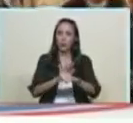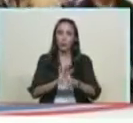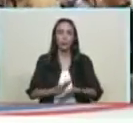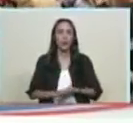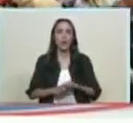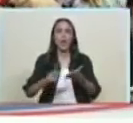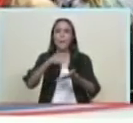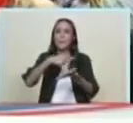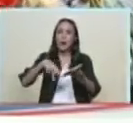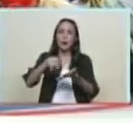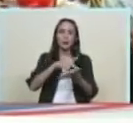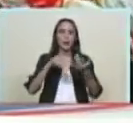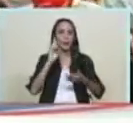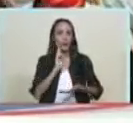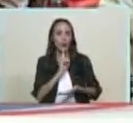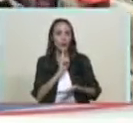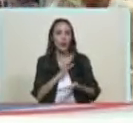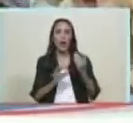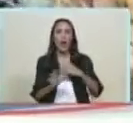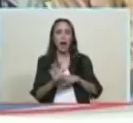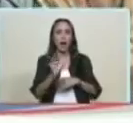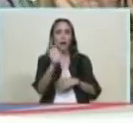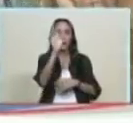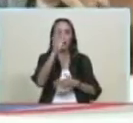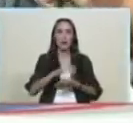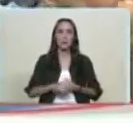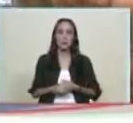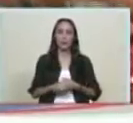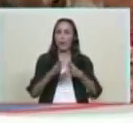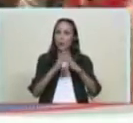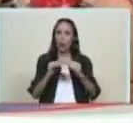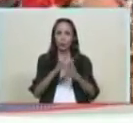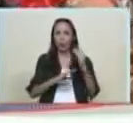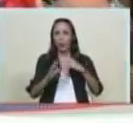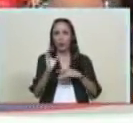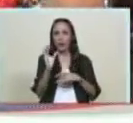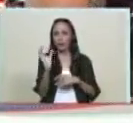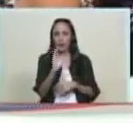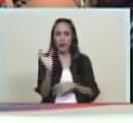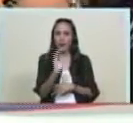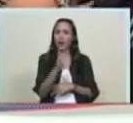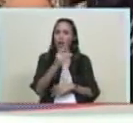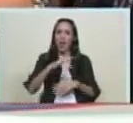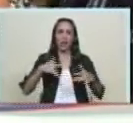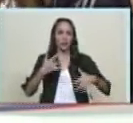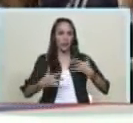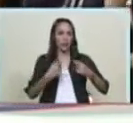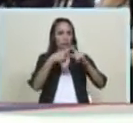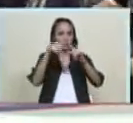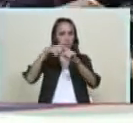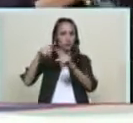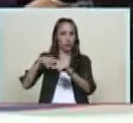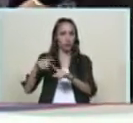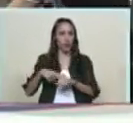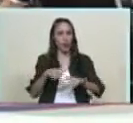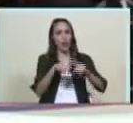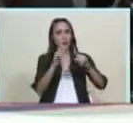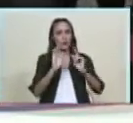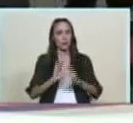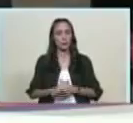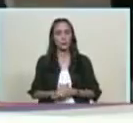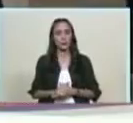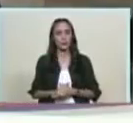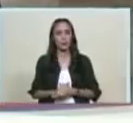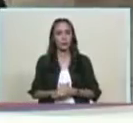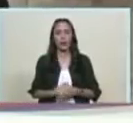Ibarra el Parque Nacional Guareal de Repano y todo lo que es el casco central de la ciudad vamos a el día de hoy como ya dijimos arrancamos con